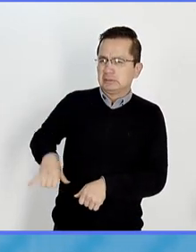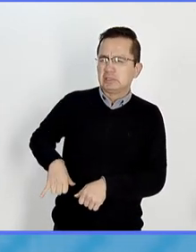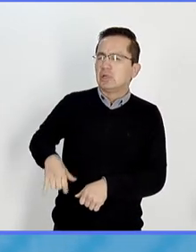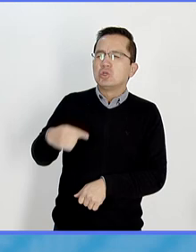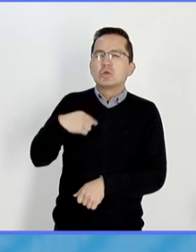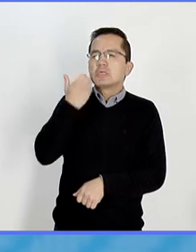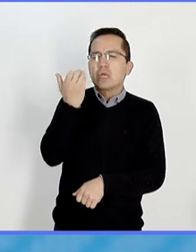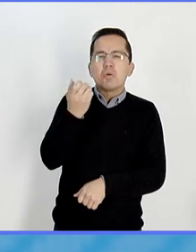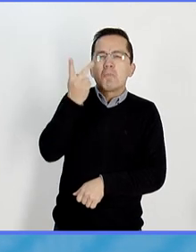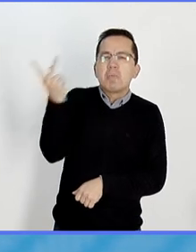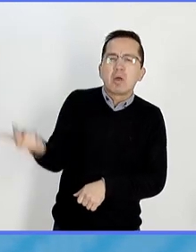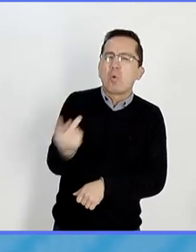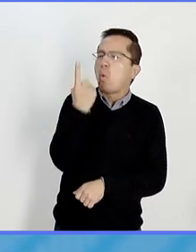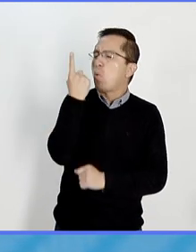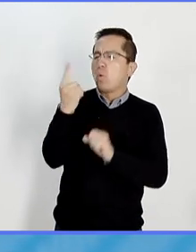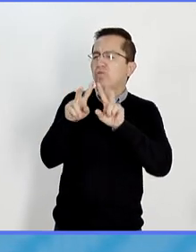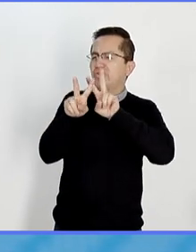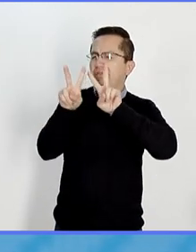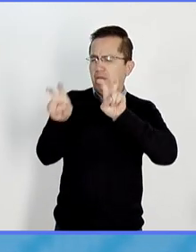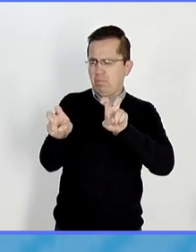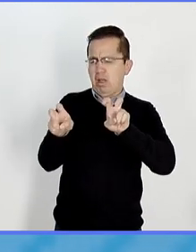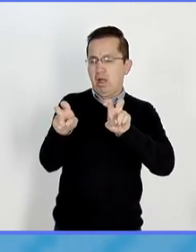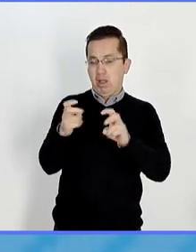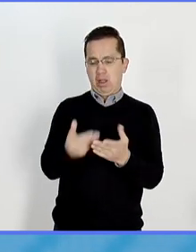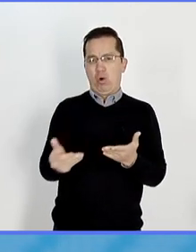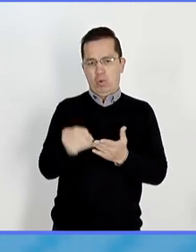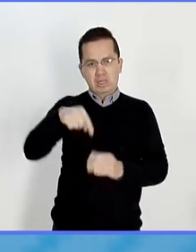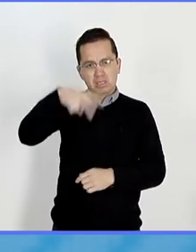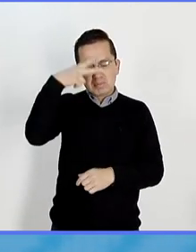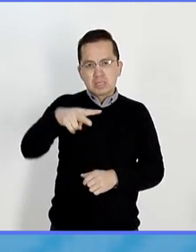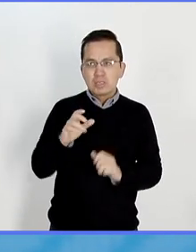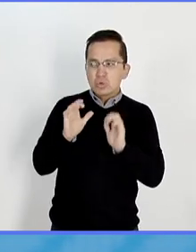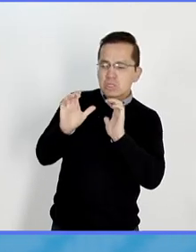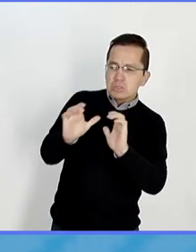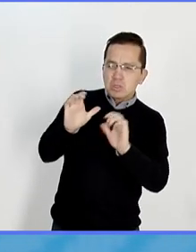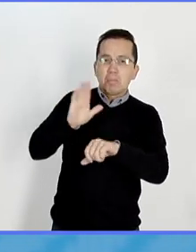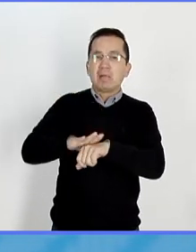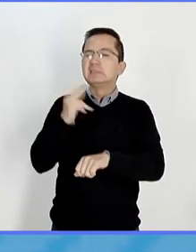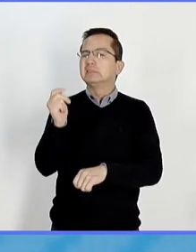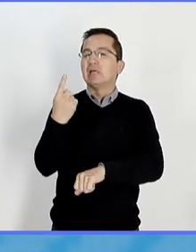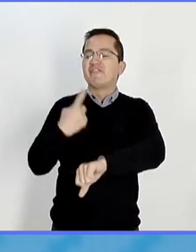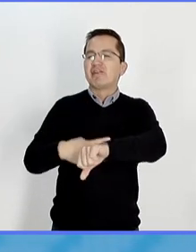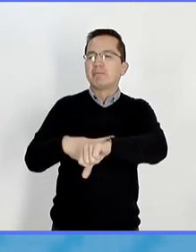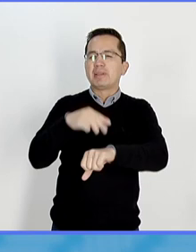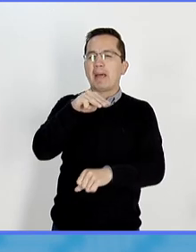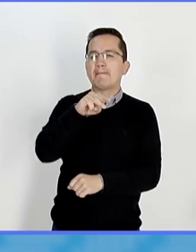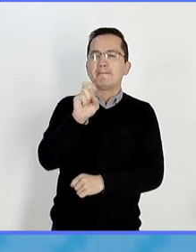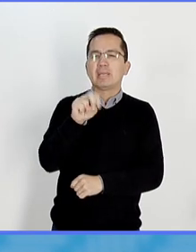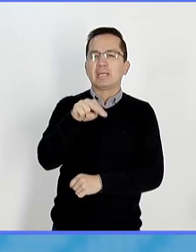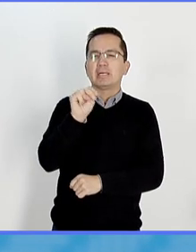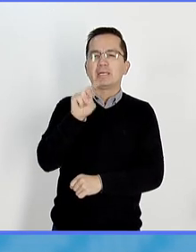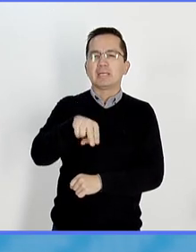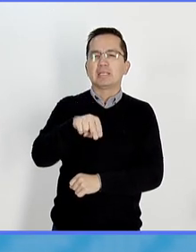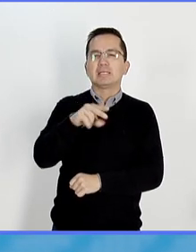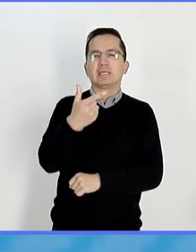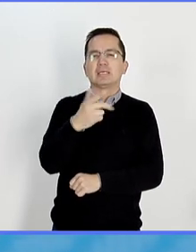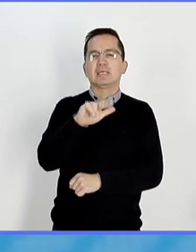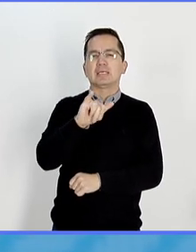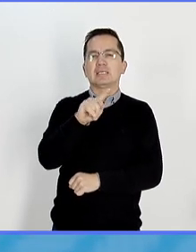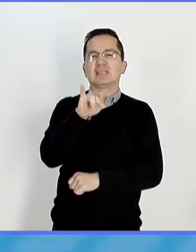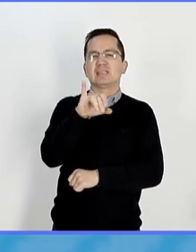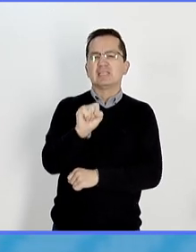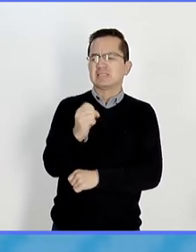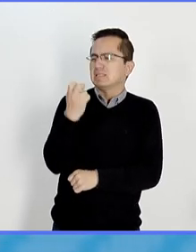señal de alarma, al menos en nuestro país, y tiene que ver con la meningitis que ha causado, además o ha cobrado la vida de más de varias